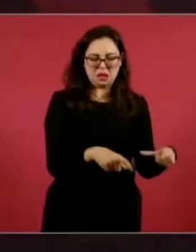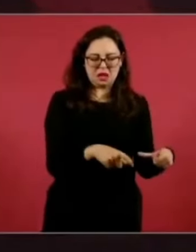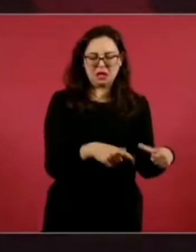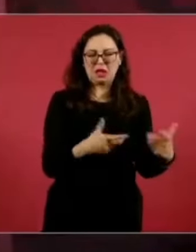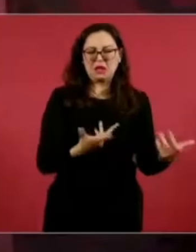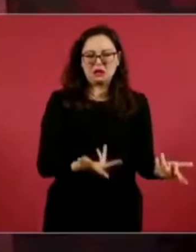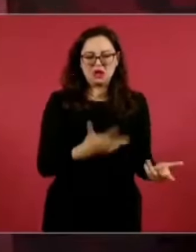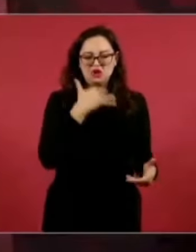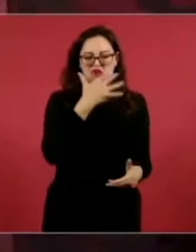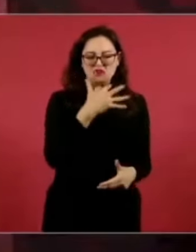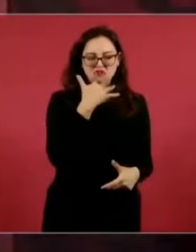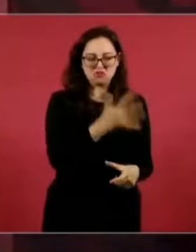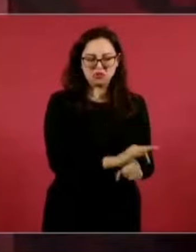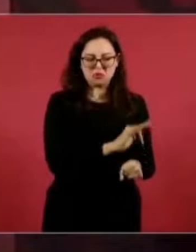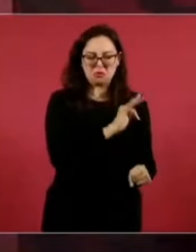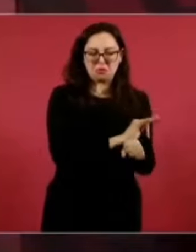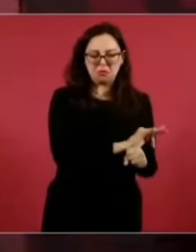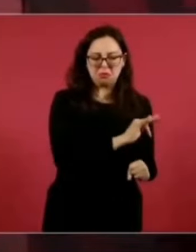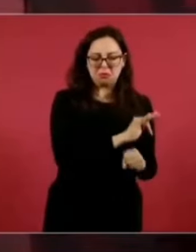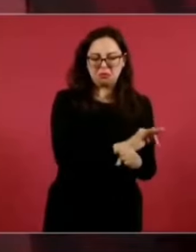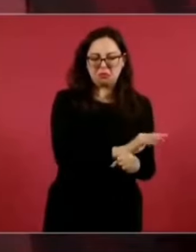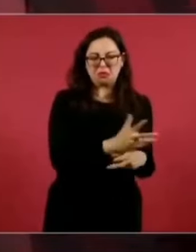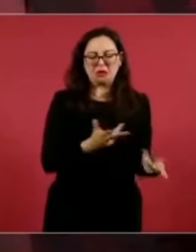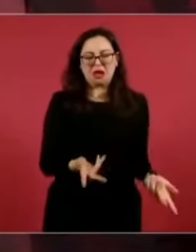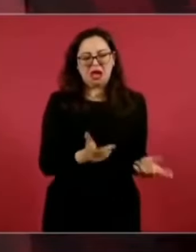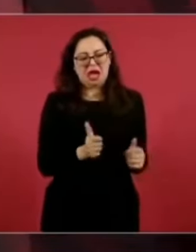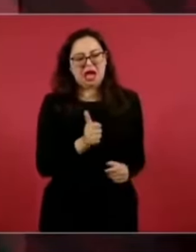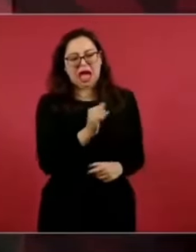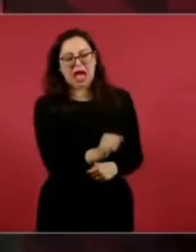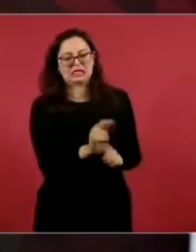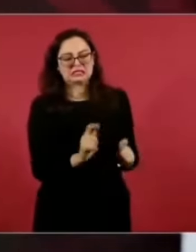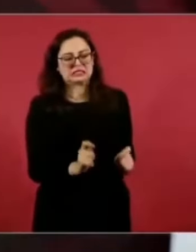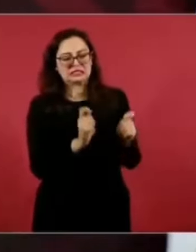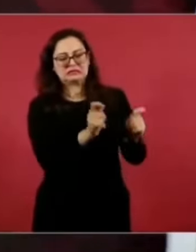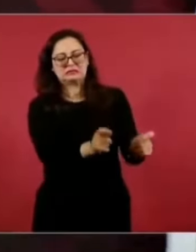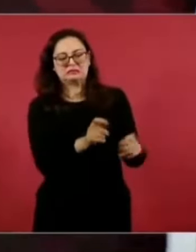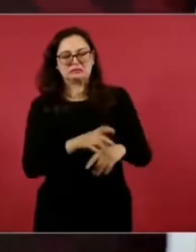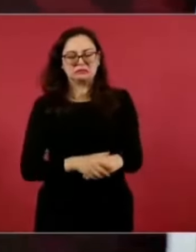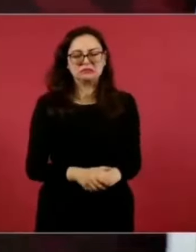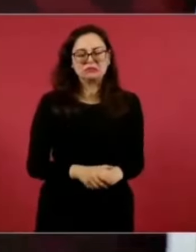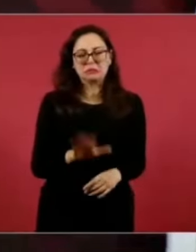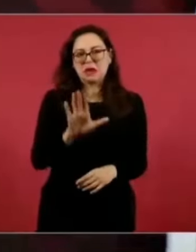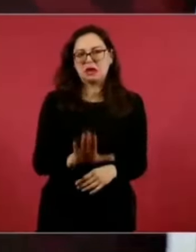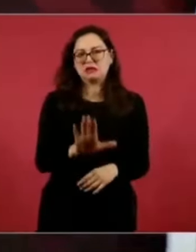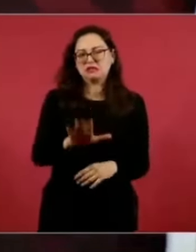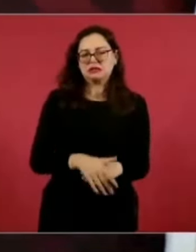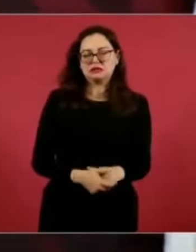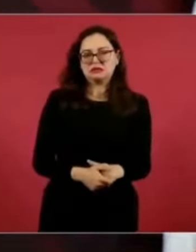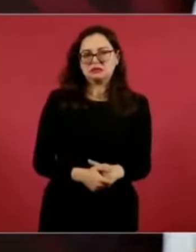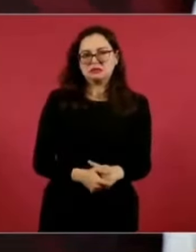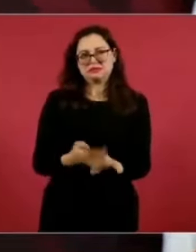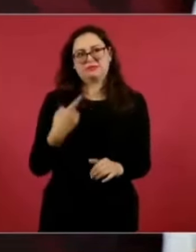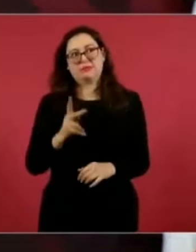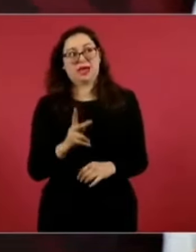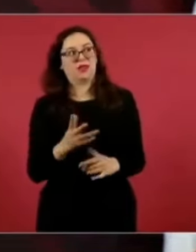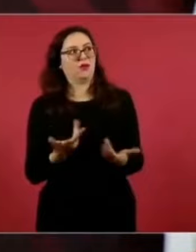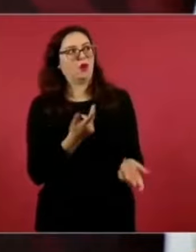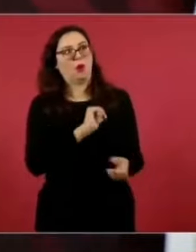a los corruptos de México. No, pero si lo comparamos con lo que pasa en otras partes,